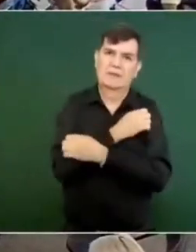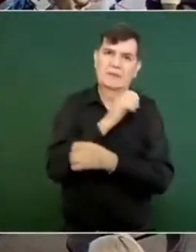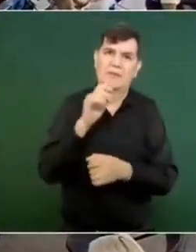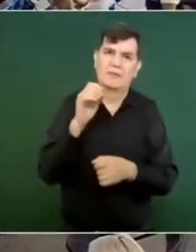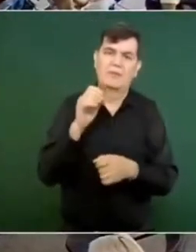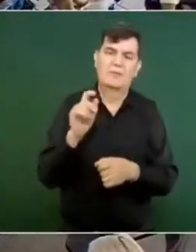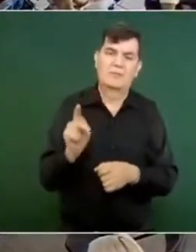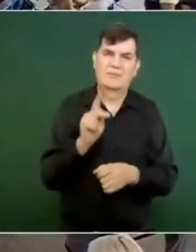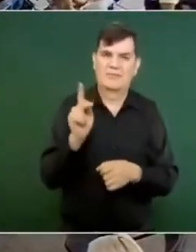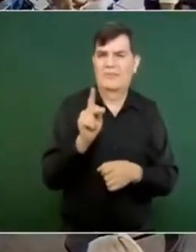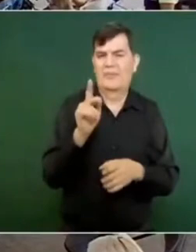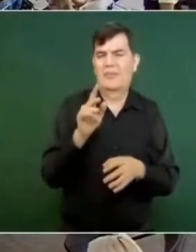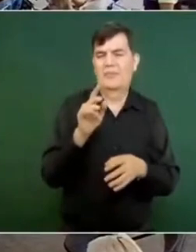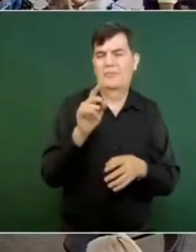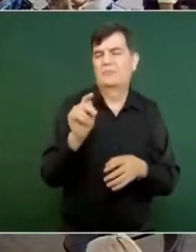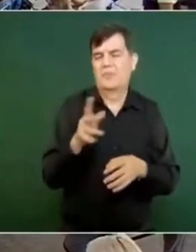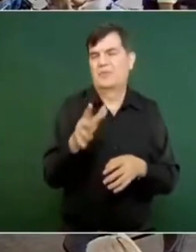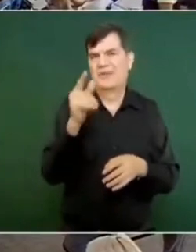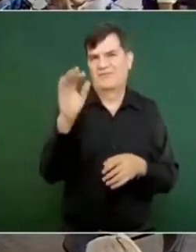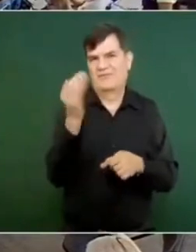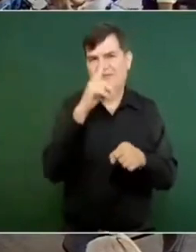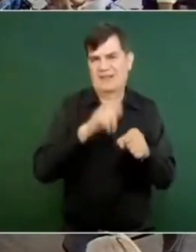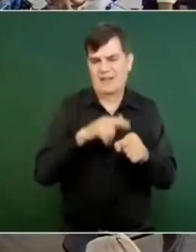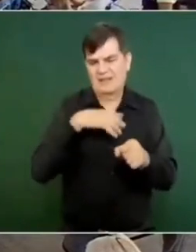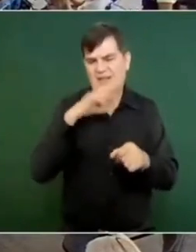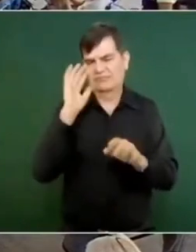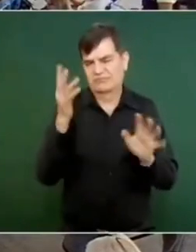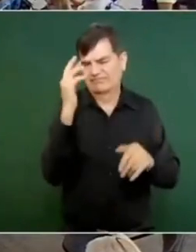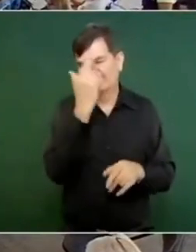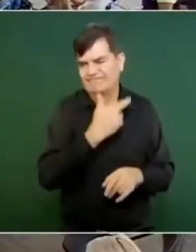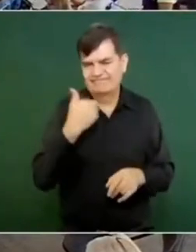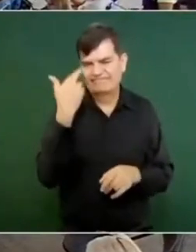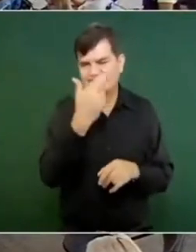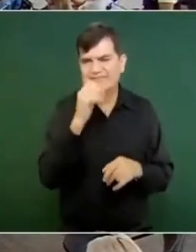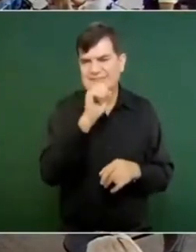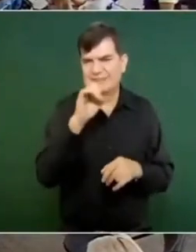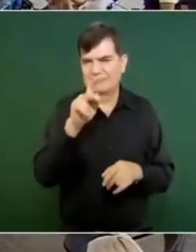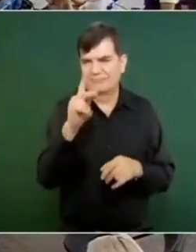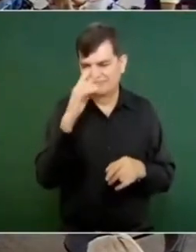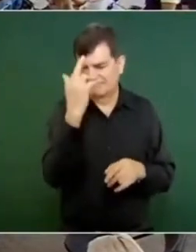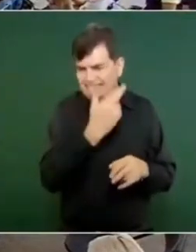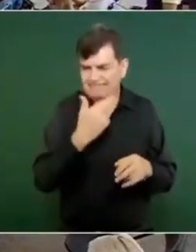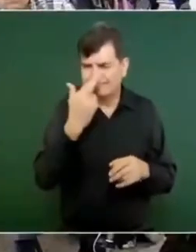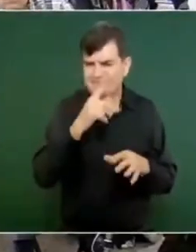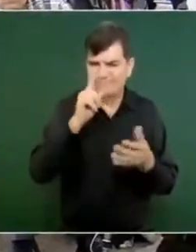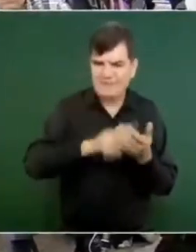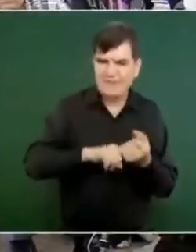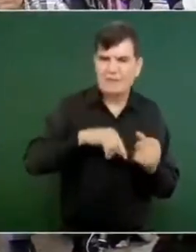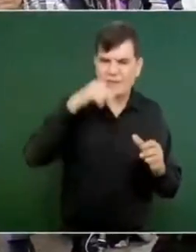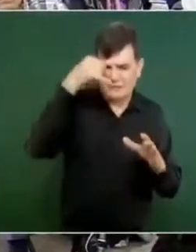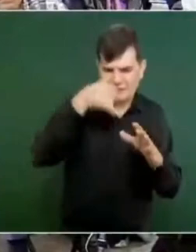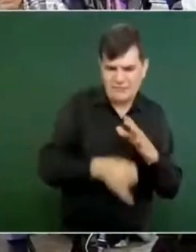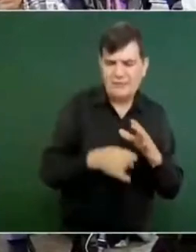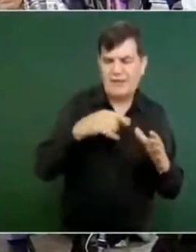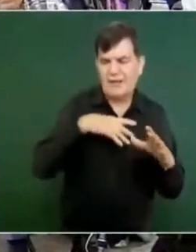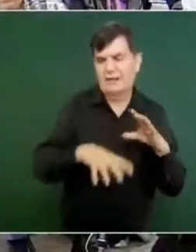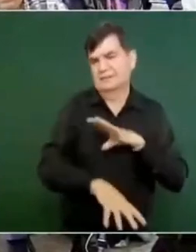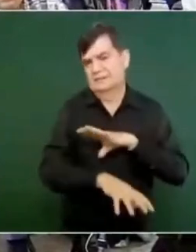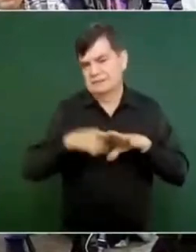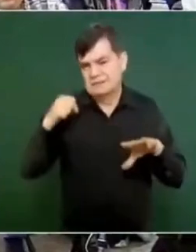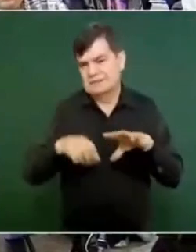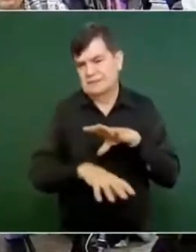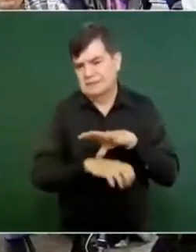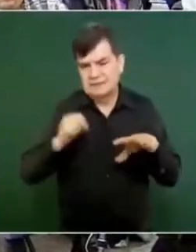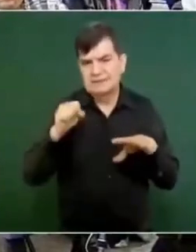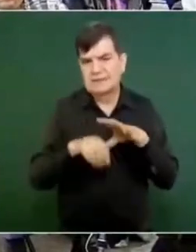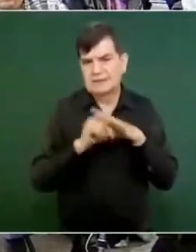ya también lo ha estado revisando, porque en el fondo hay un saqueo o hubo mucho saqueo en